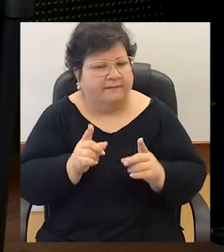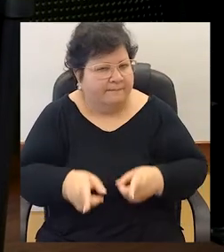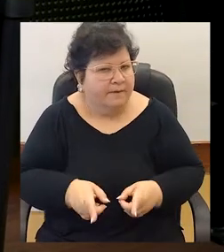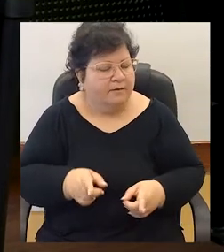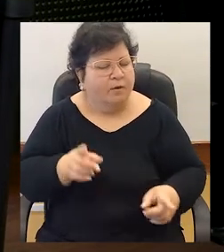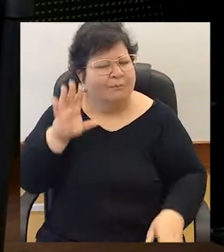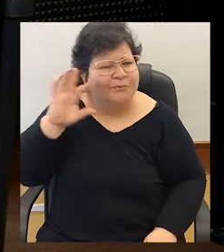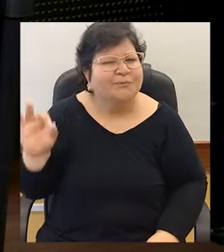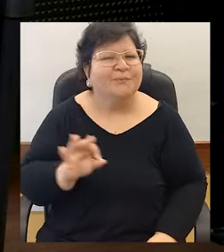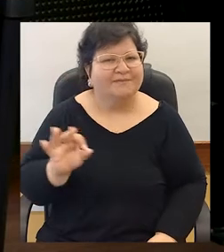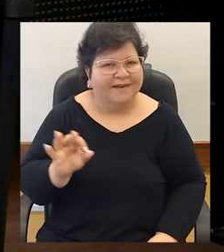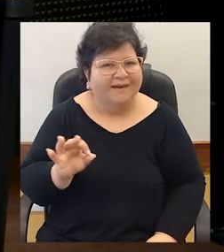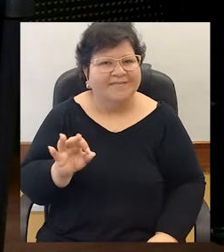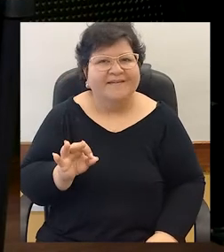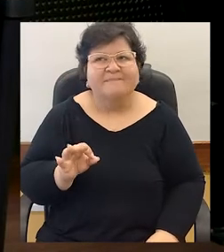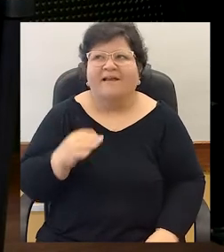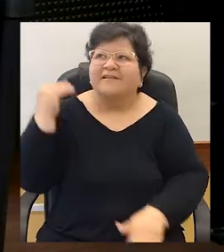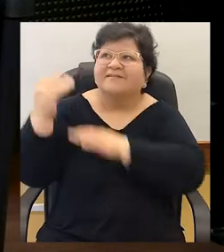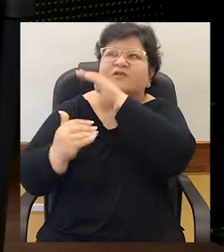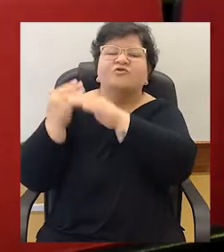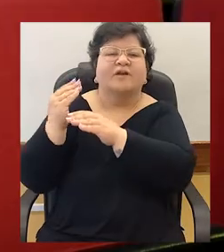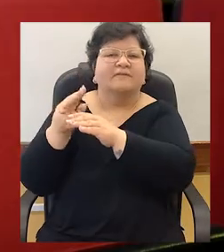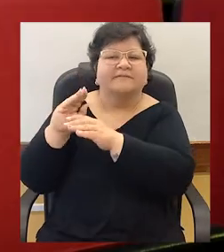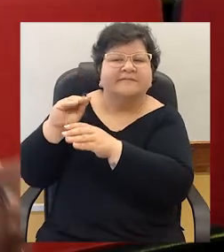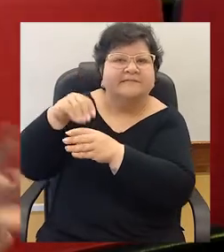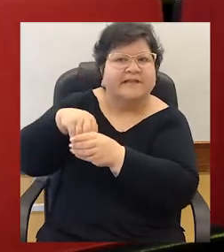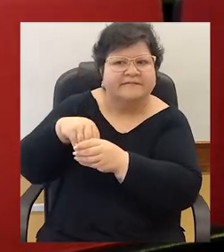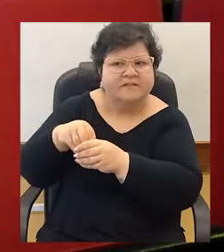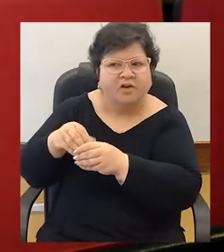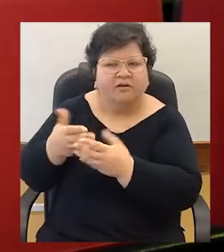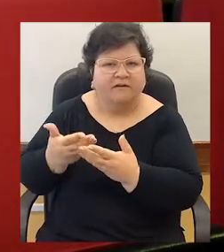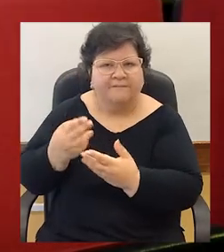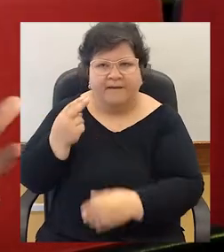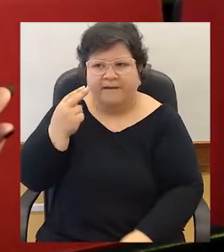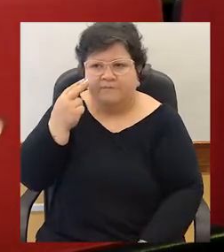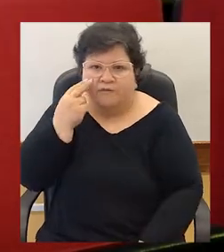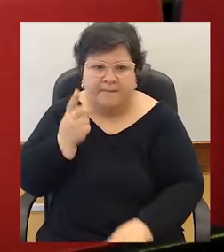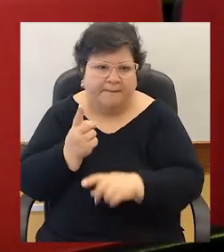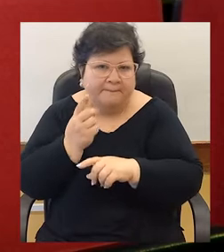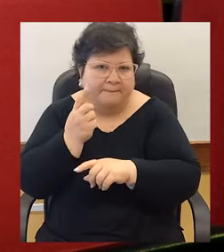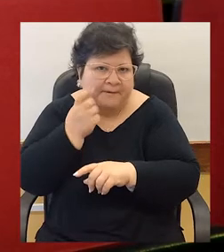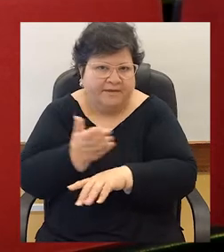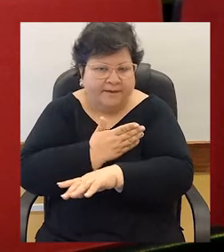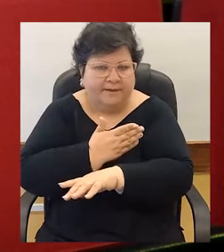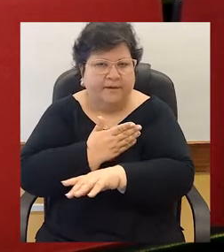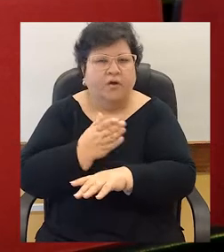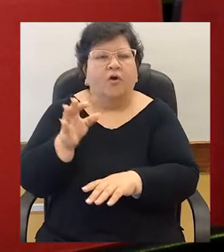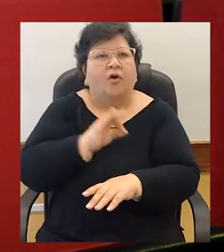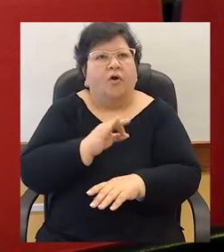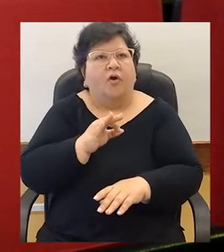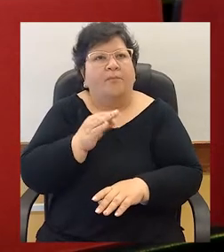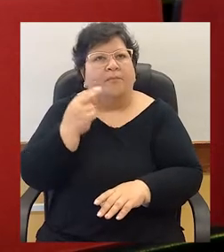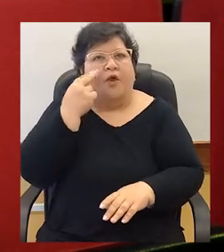etapa de oportunidades para poder desarrollar intervenciones, para poder hablar del tema y para poder prevenir, por ejemplo, la aparición de trastornos